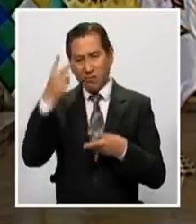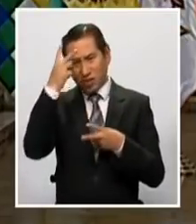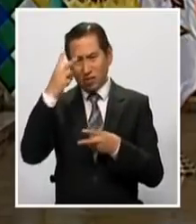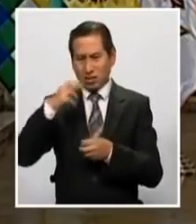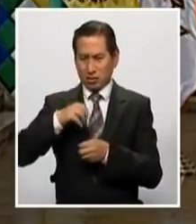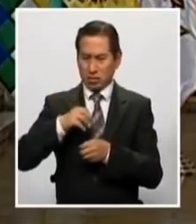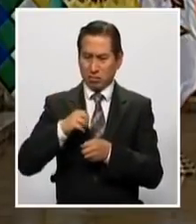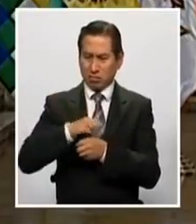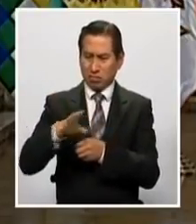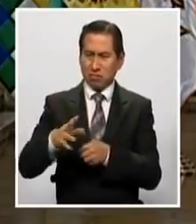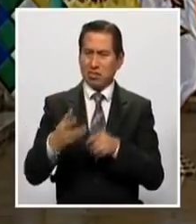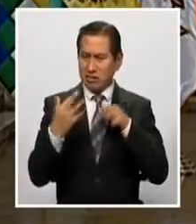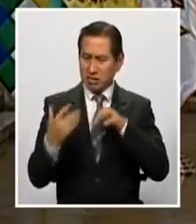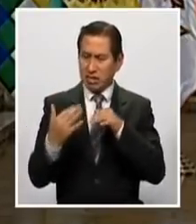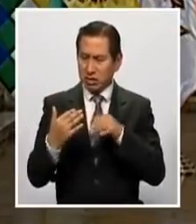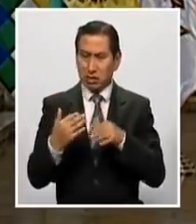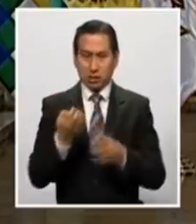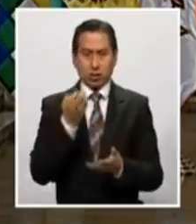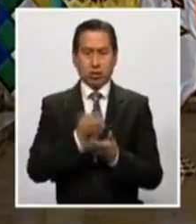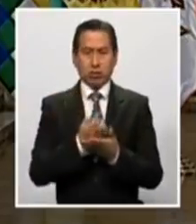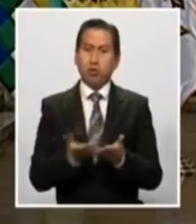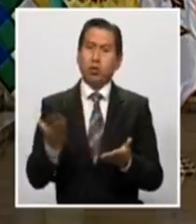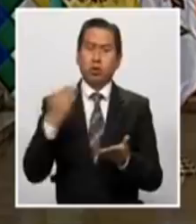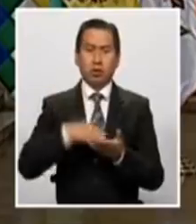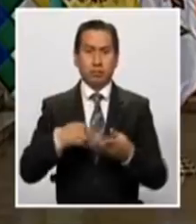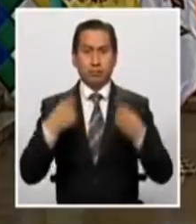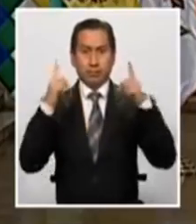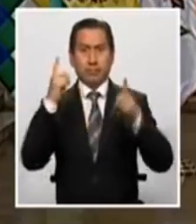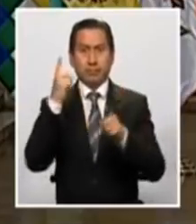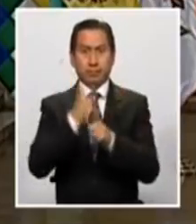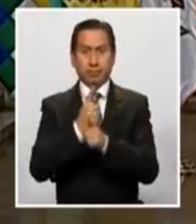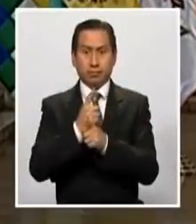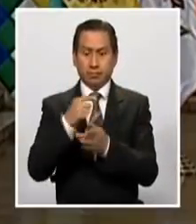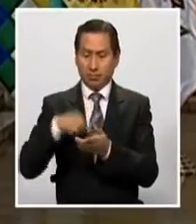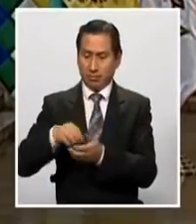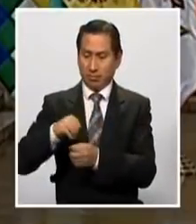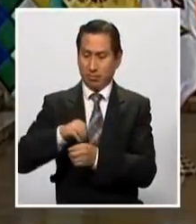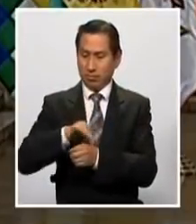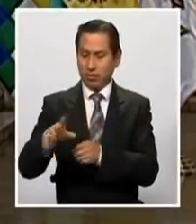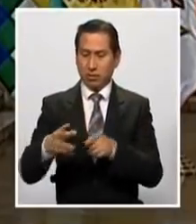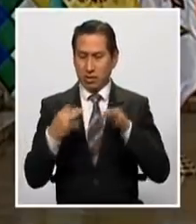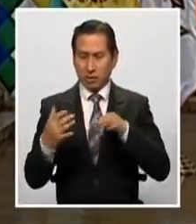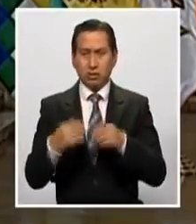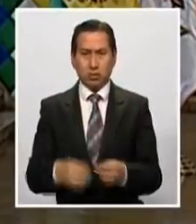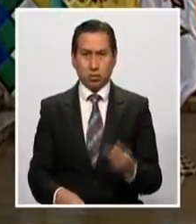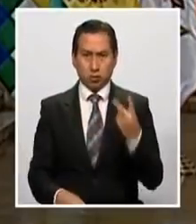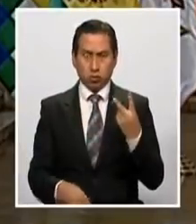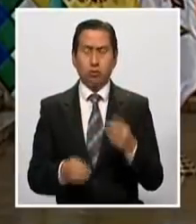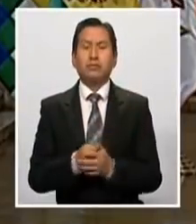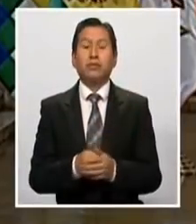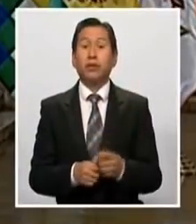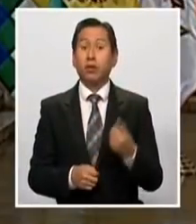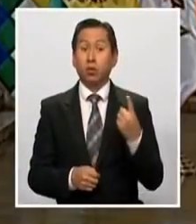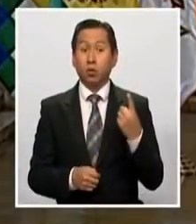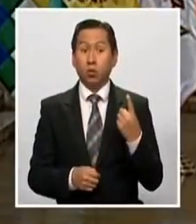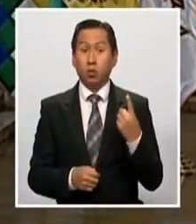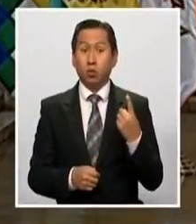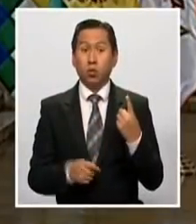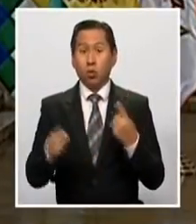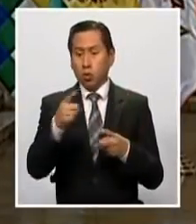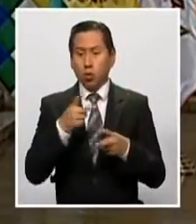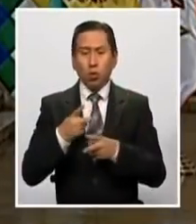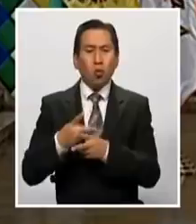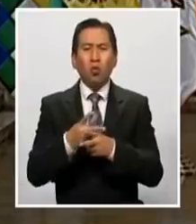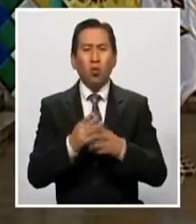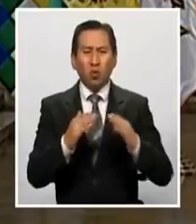vamos a recuperar la economía. Para luchar contra el virus, dos cosas. Una, cuidemos la